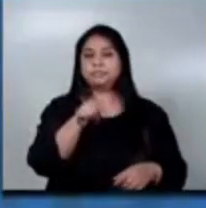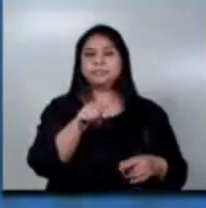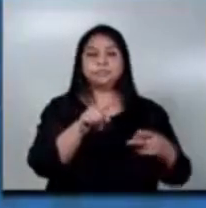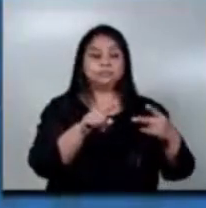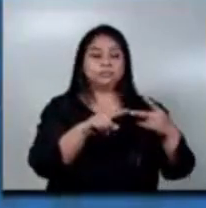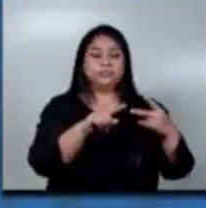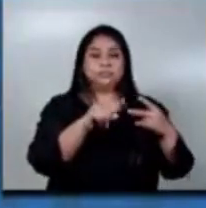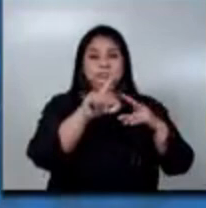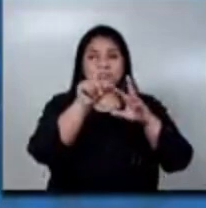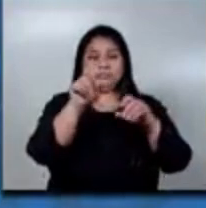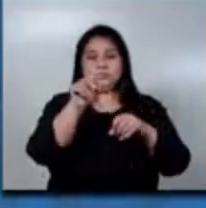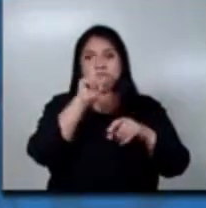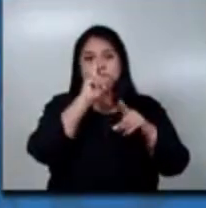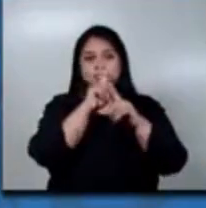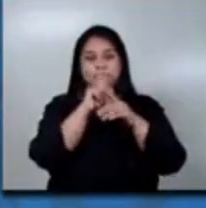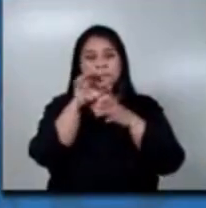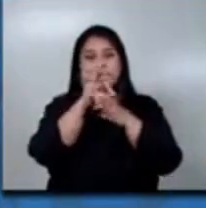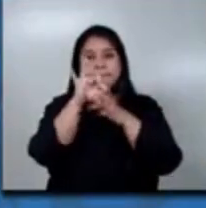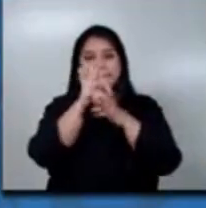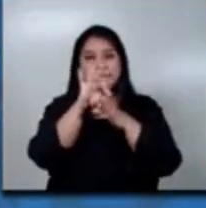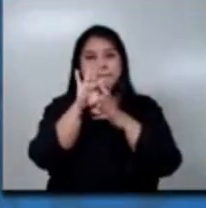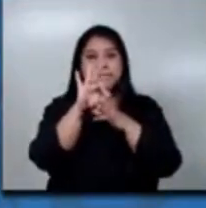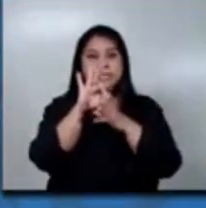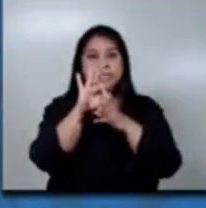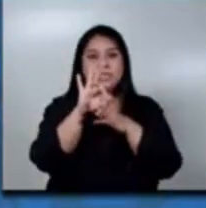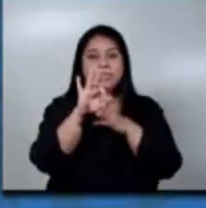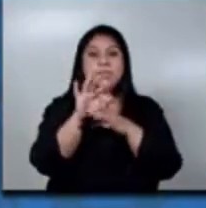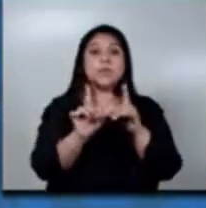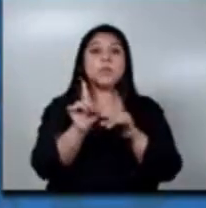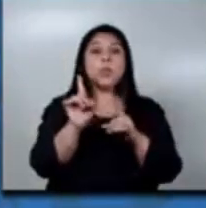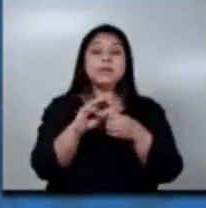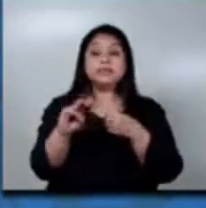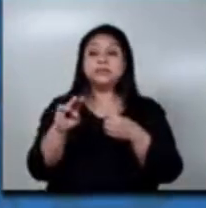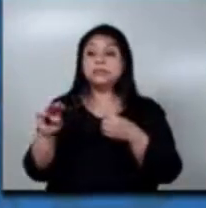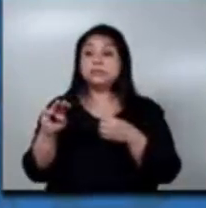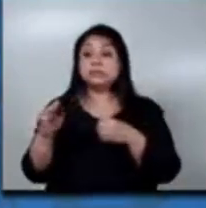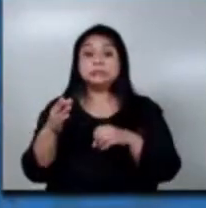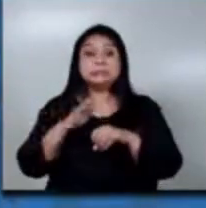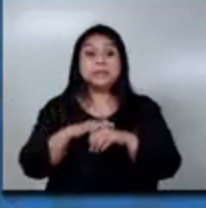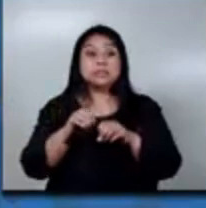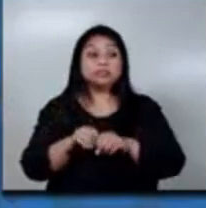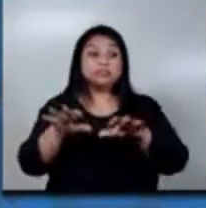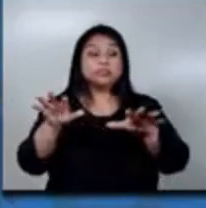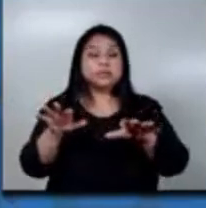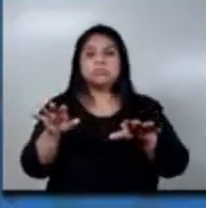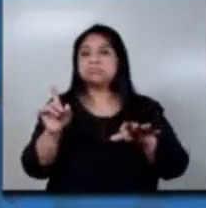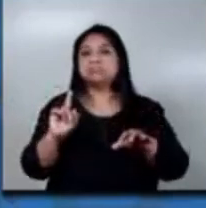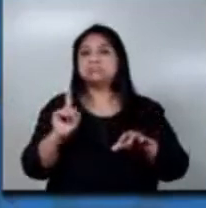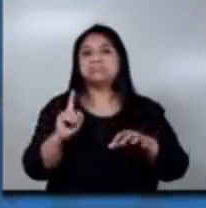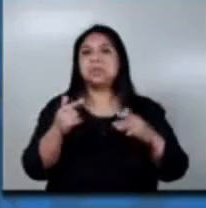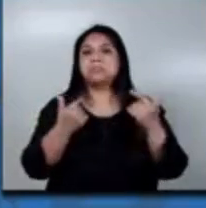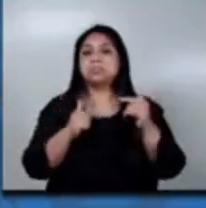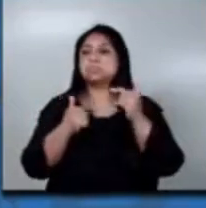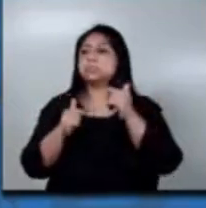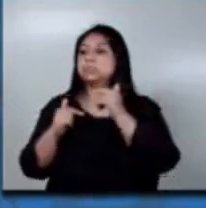es en función de qué municipios tienen mayor cobertura. No tenemos establecido un techo ya por municipio,